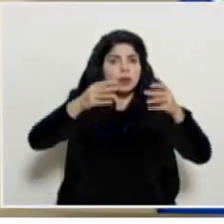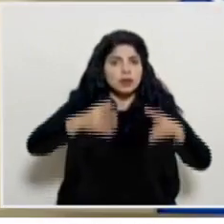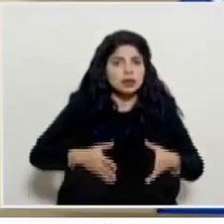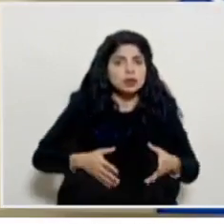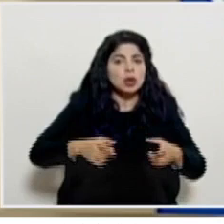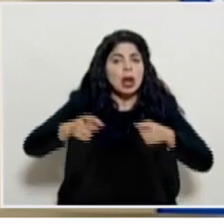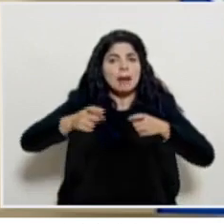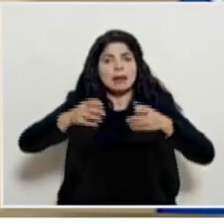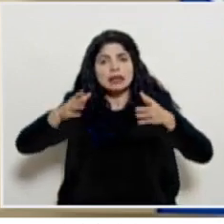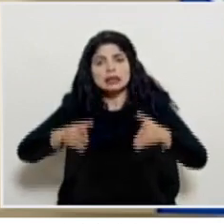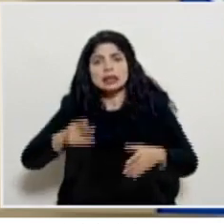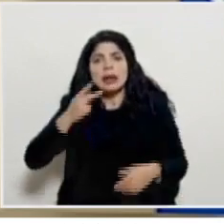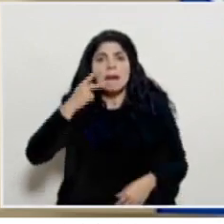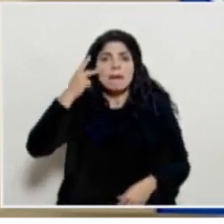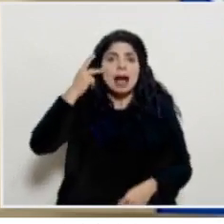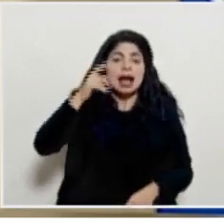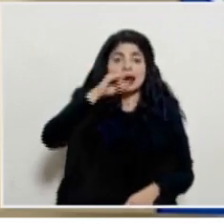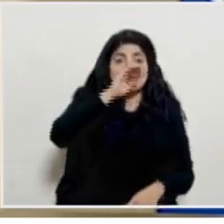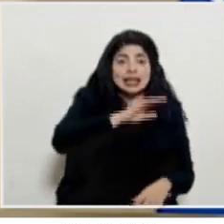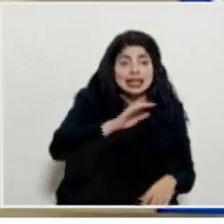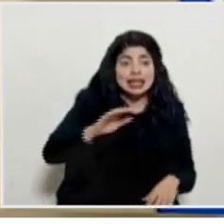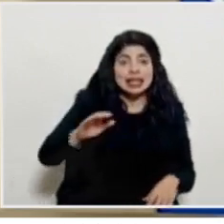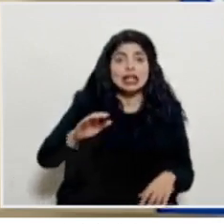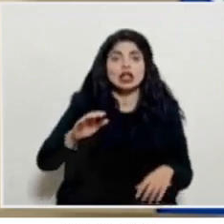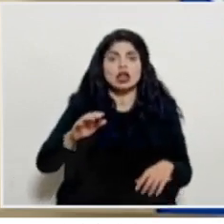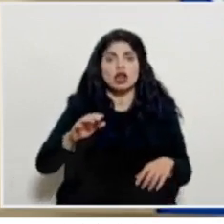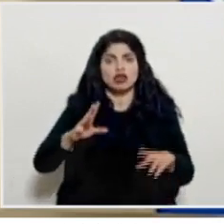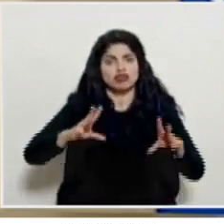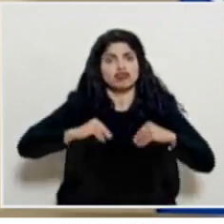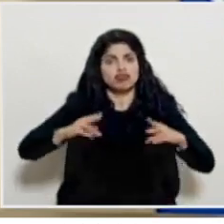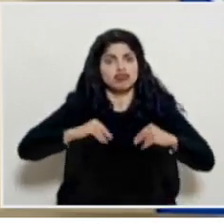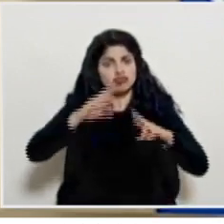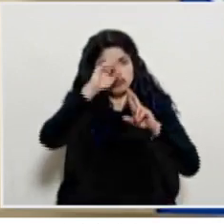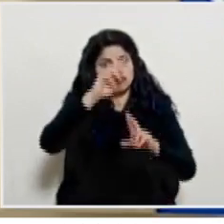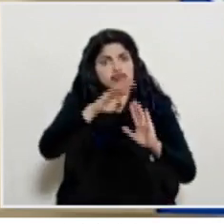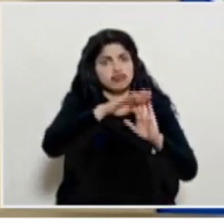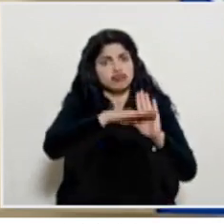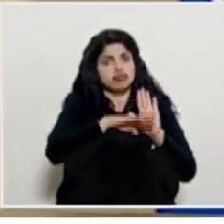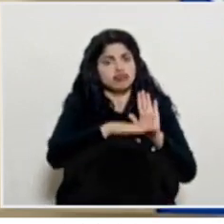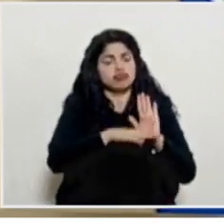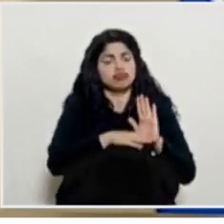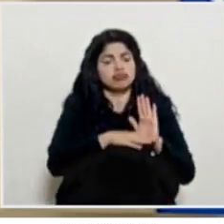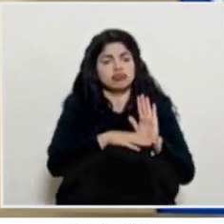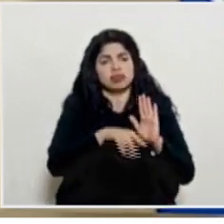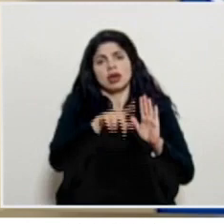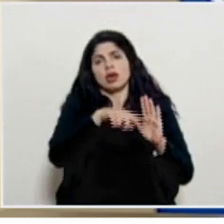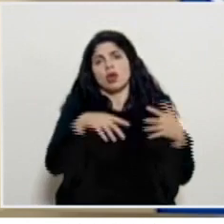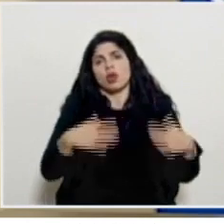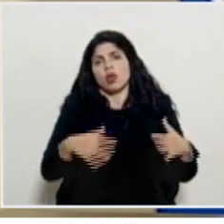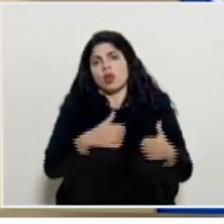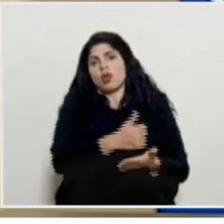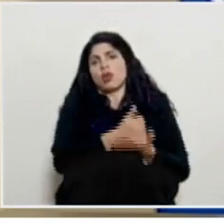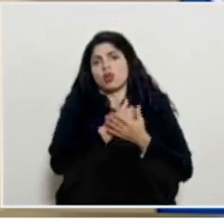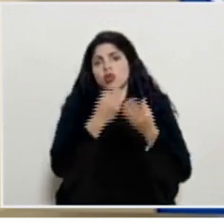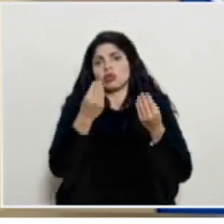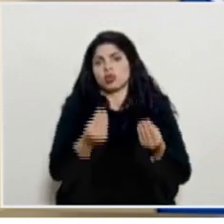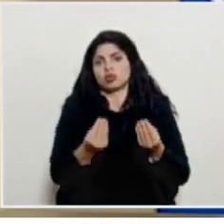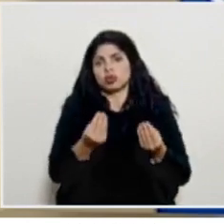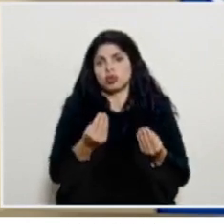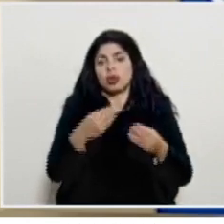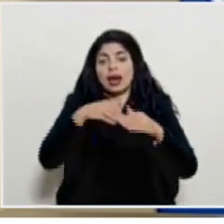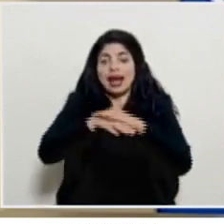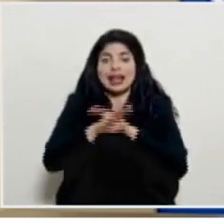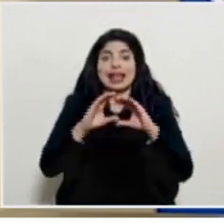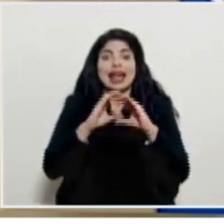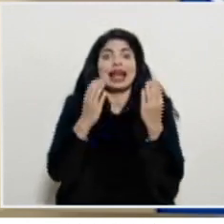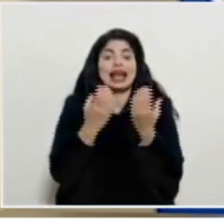administrativos de los padres de familia y los mismos niños que han sido muy receptivos en aplicar las medidas ha ayudado mucho a mitigar y hacer que la entrada